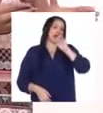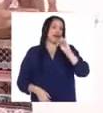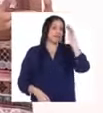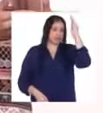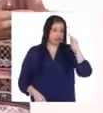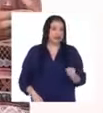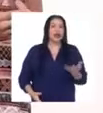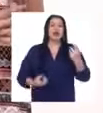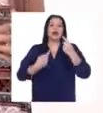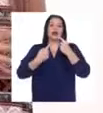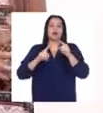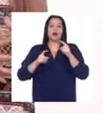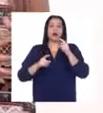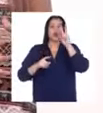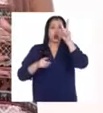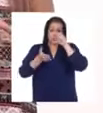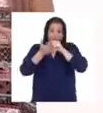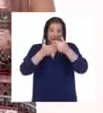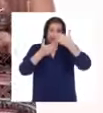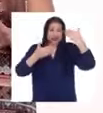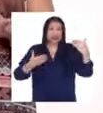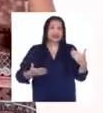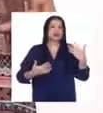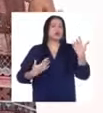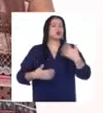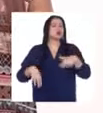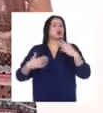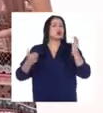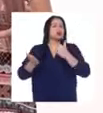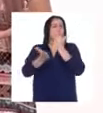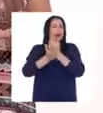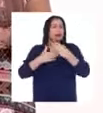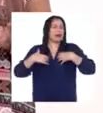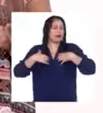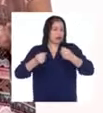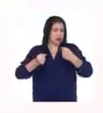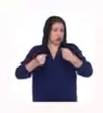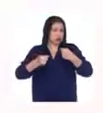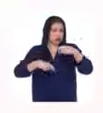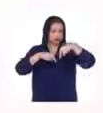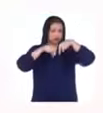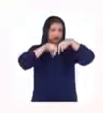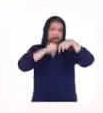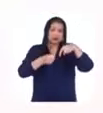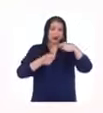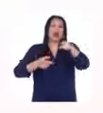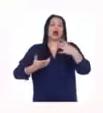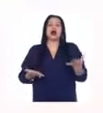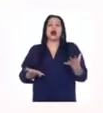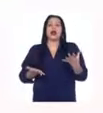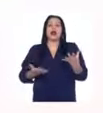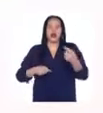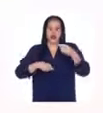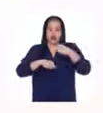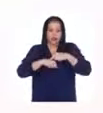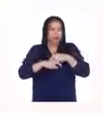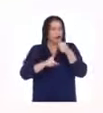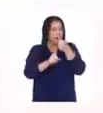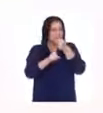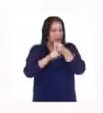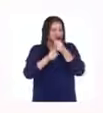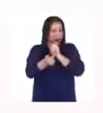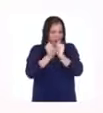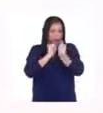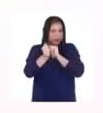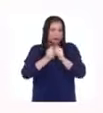dos semanas antes, ella sufrió una lesión que afectó por completo su capacidad de competir. Durante la maratón, después de varios